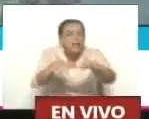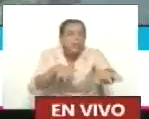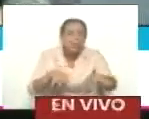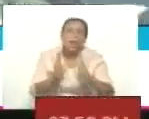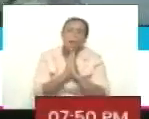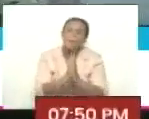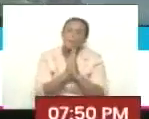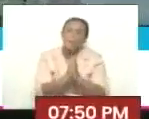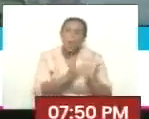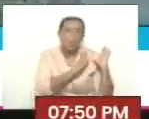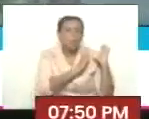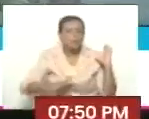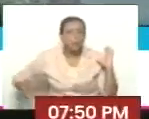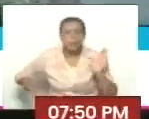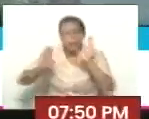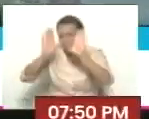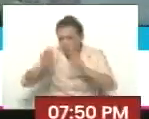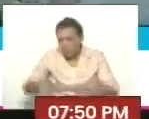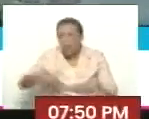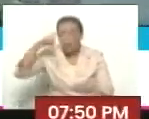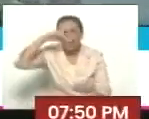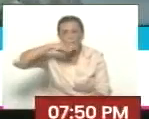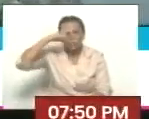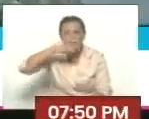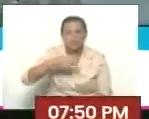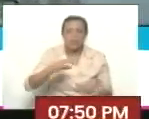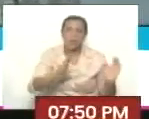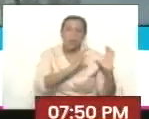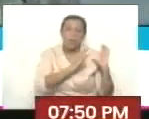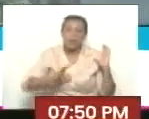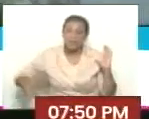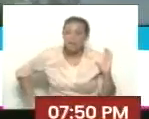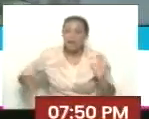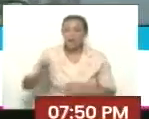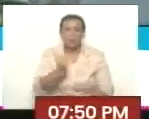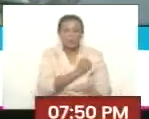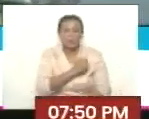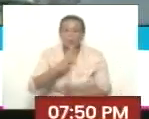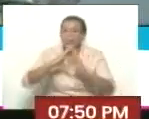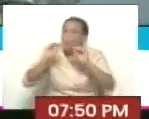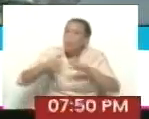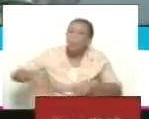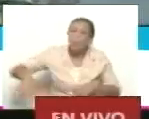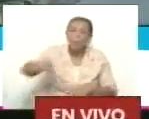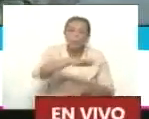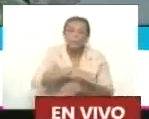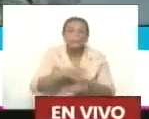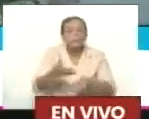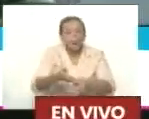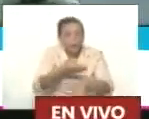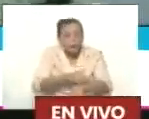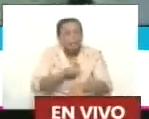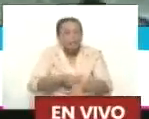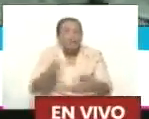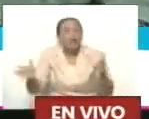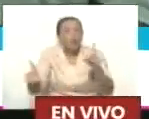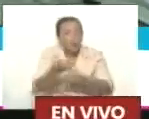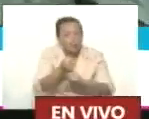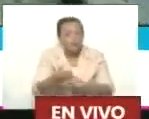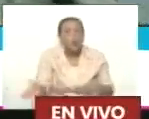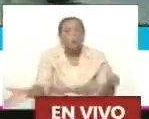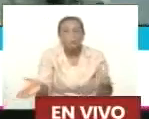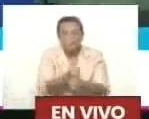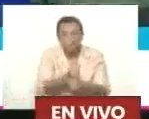cristianos, los musulmanes, los judíos. De los pueblos del mundo. Y más temprano que tarde lo vamos a lograr. Tú vas a ver.